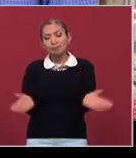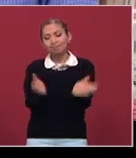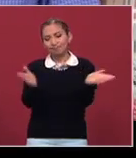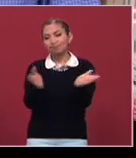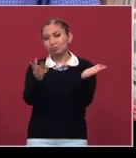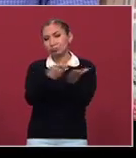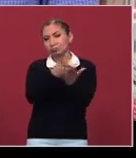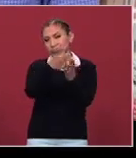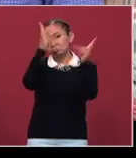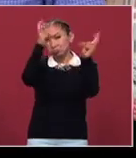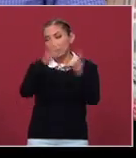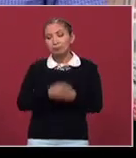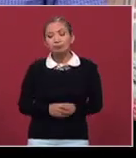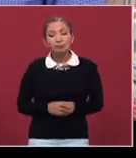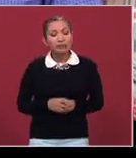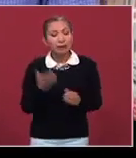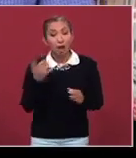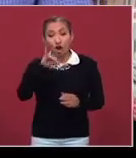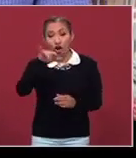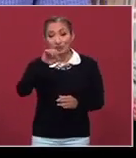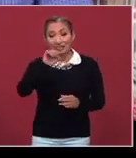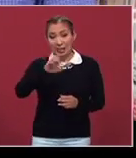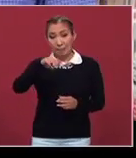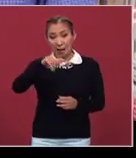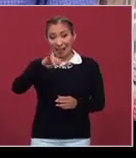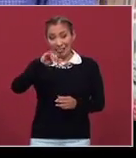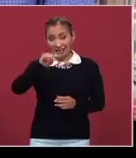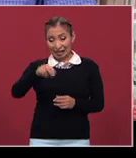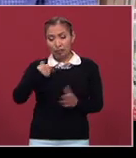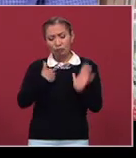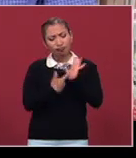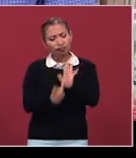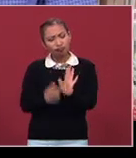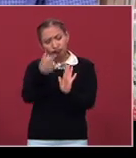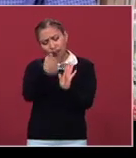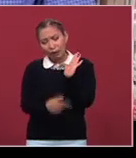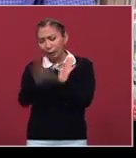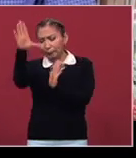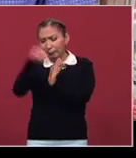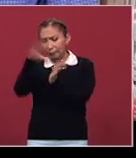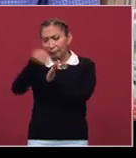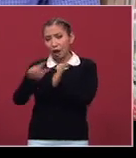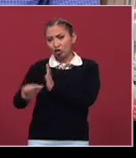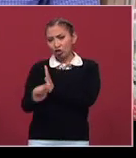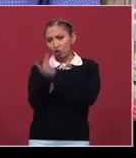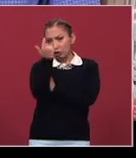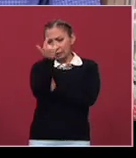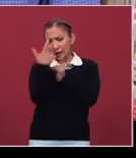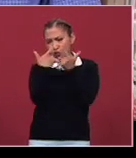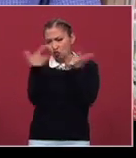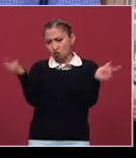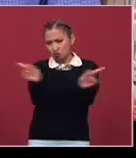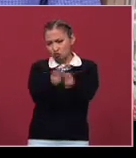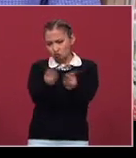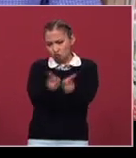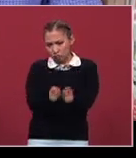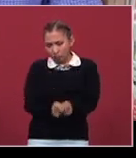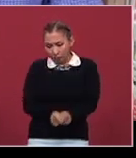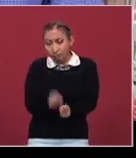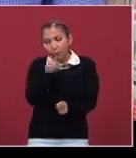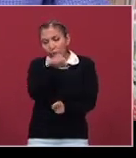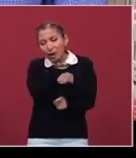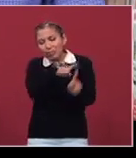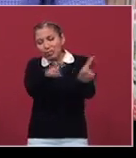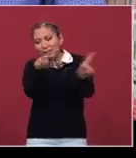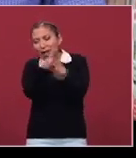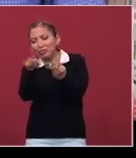tema, es que José Martín García Campos nos presenta en un compendio de 12 cuentos cortos una serie